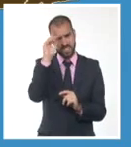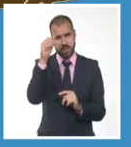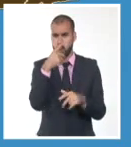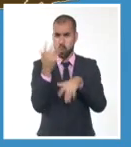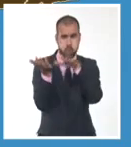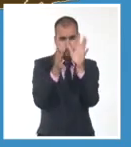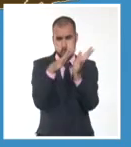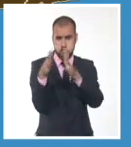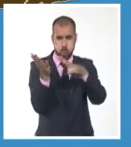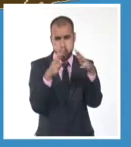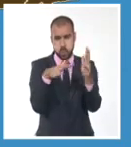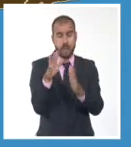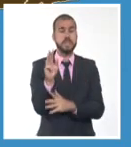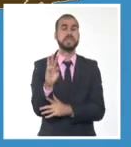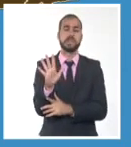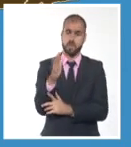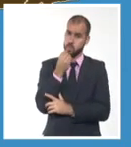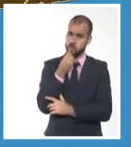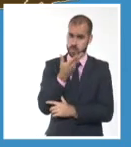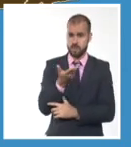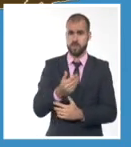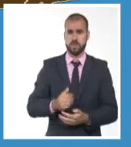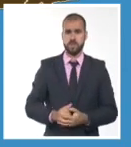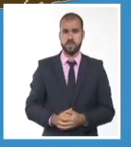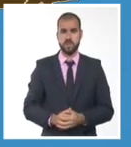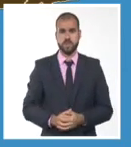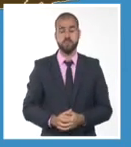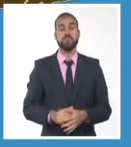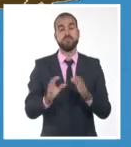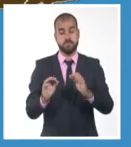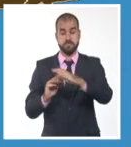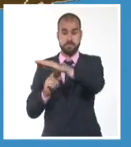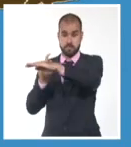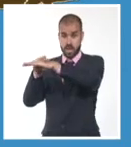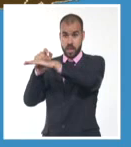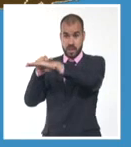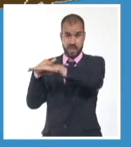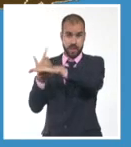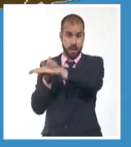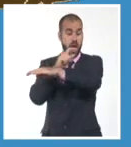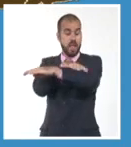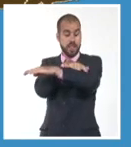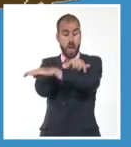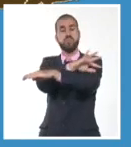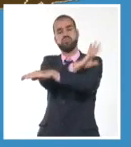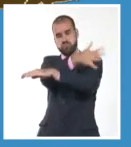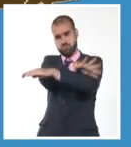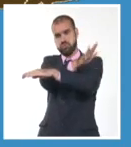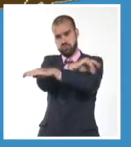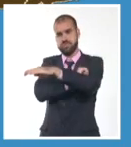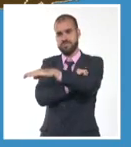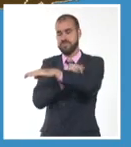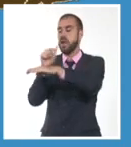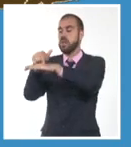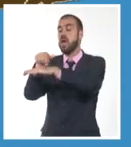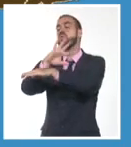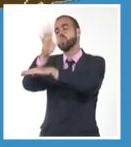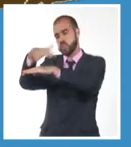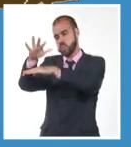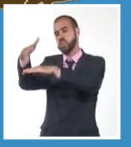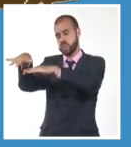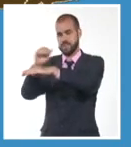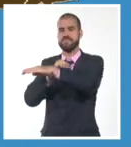35 kilómetros por hora. Por eso, se mantiene la marejada en el litoral norte oriental, pero también en el litoral norte occidental.